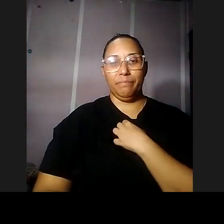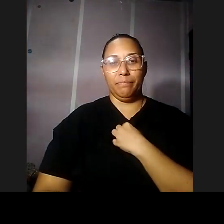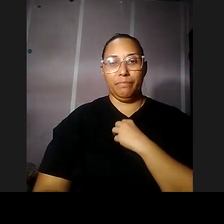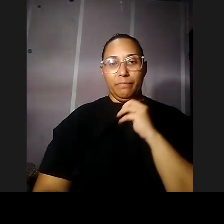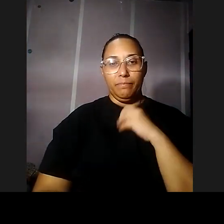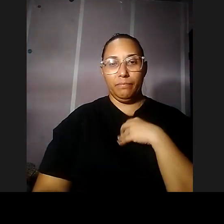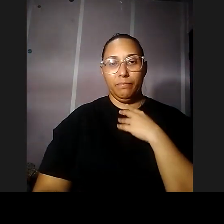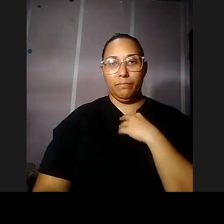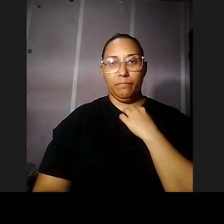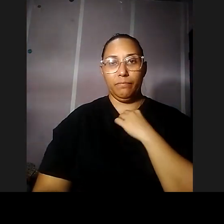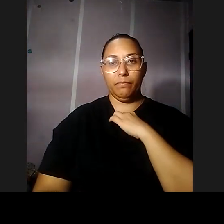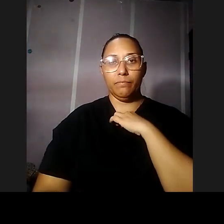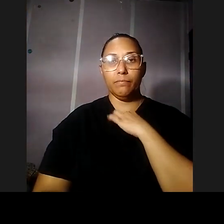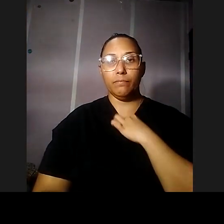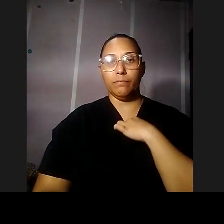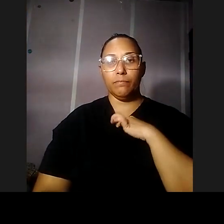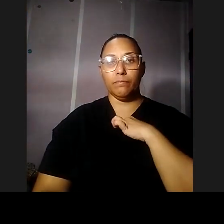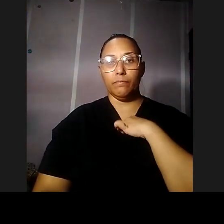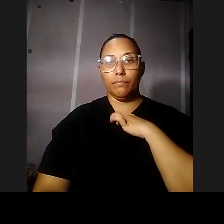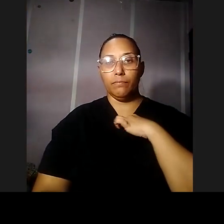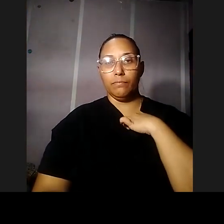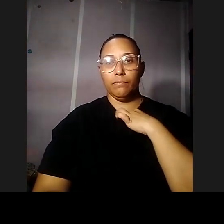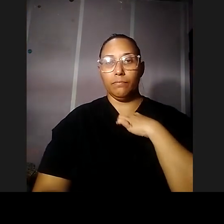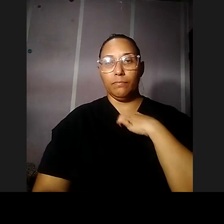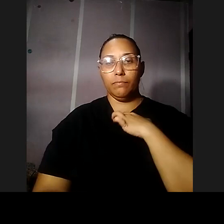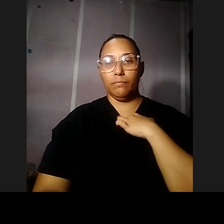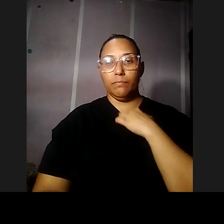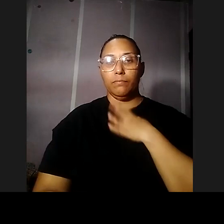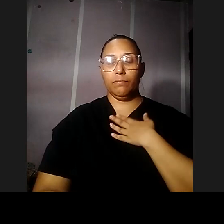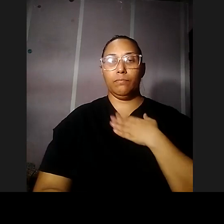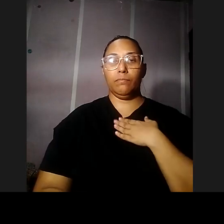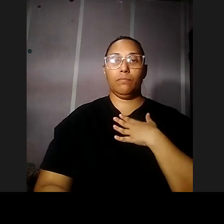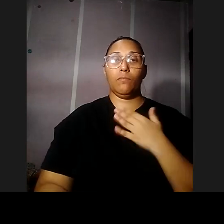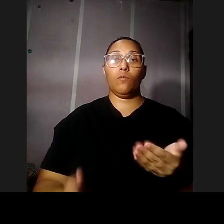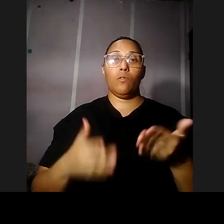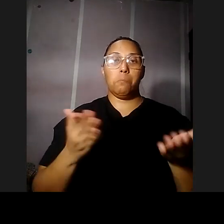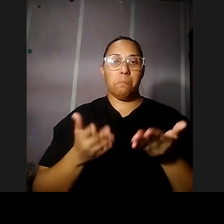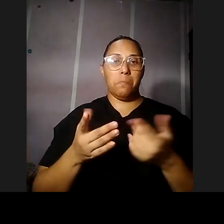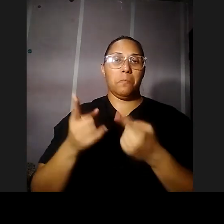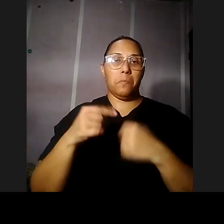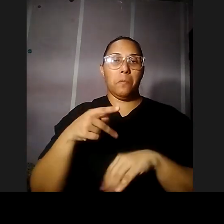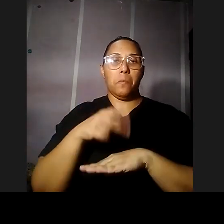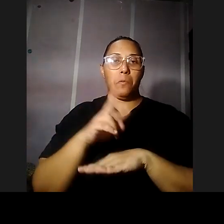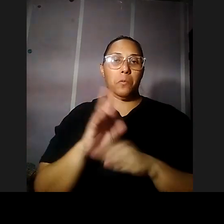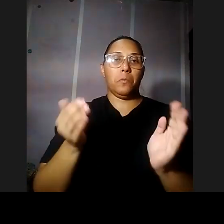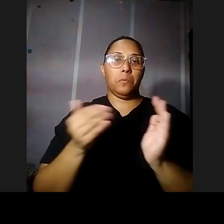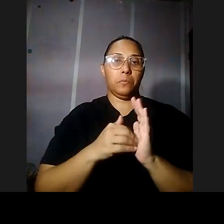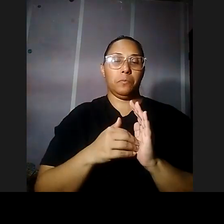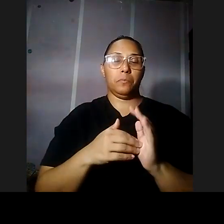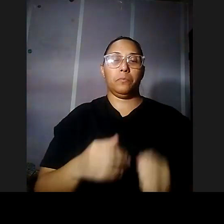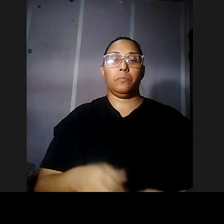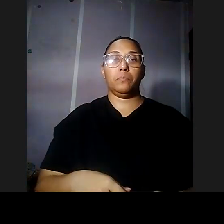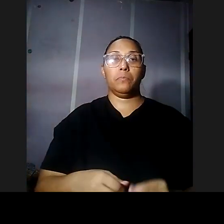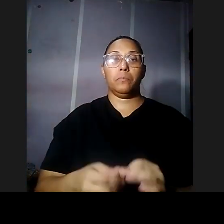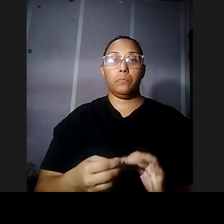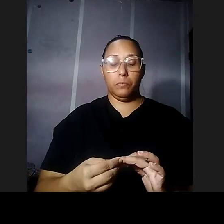creo que estuvo hace como uno o dos meses aquí otra vez de vuelta pues sí eso o sea verdad